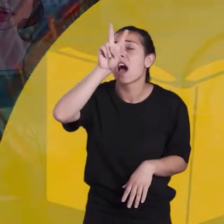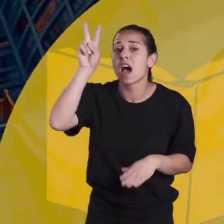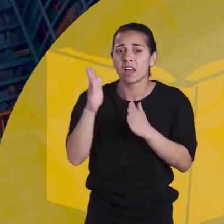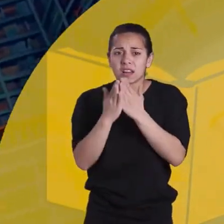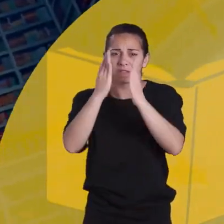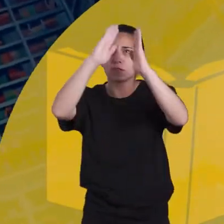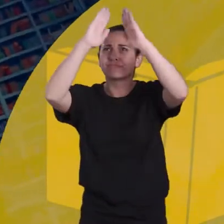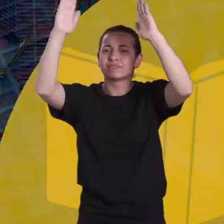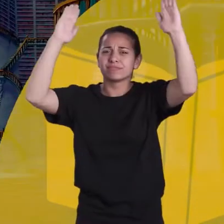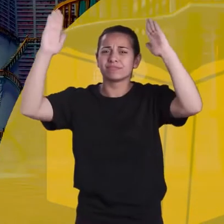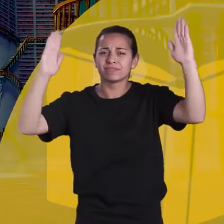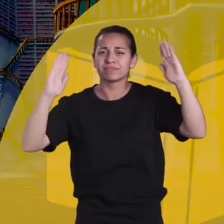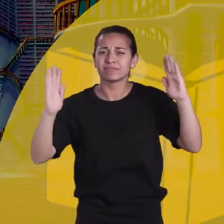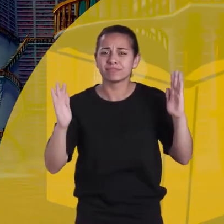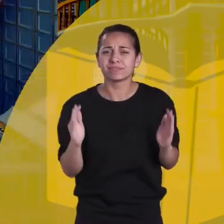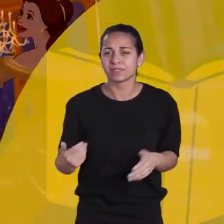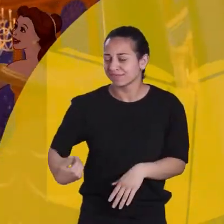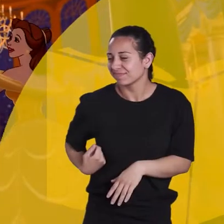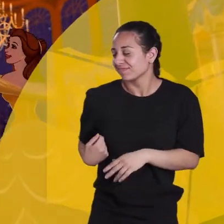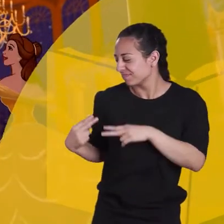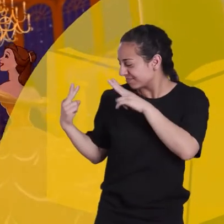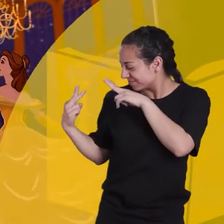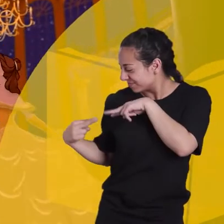generoso y bondadoso y amar a otra persona.